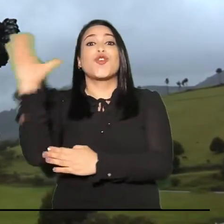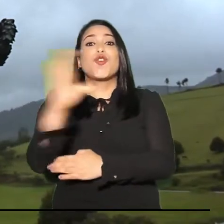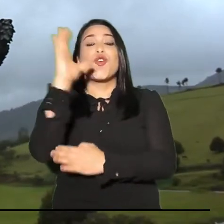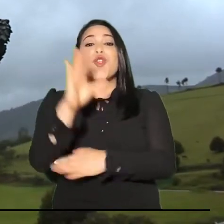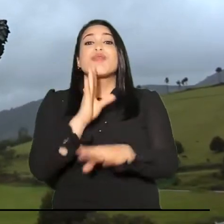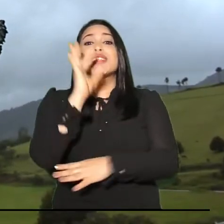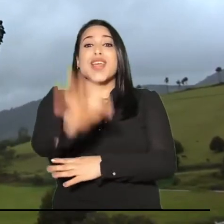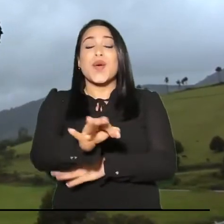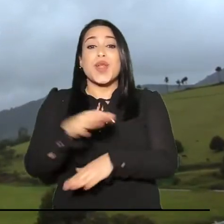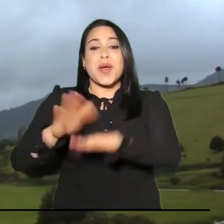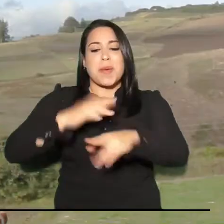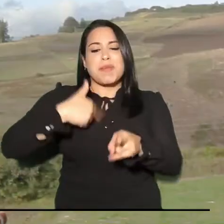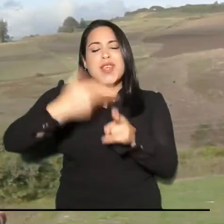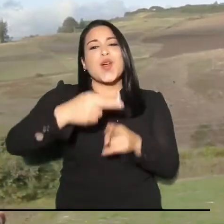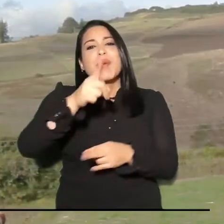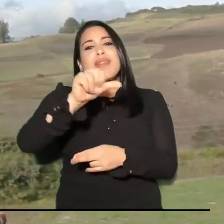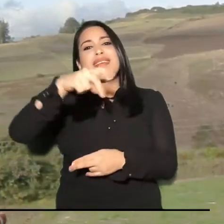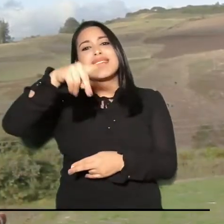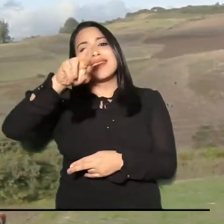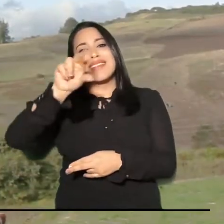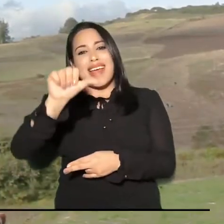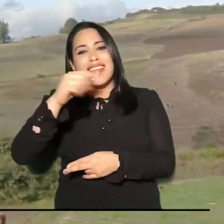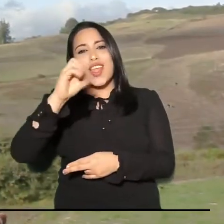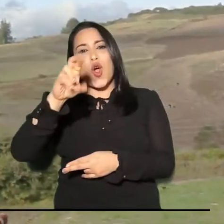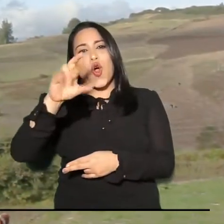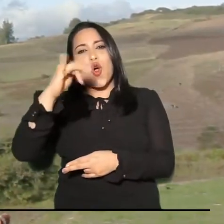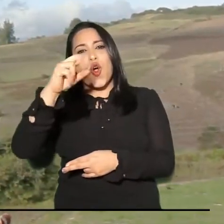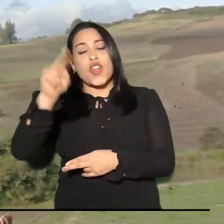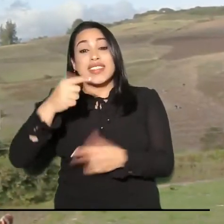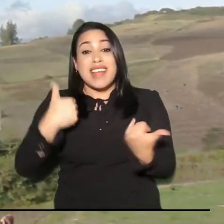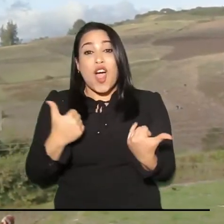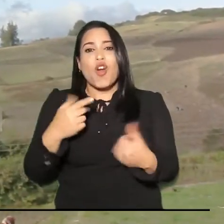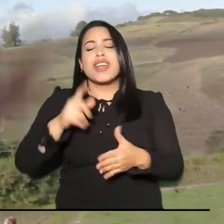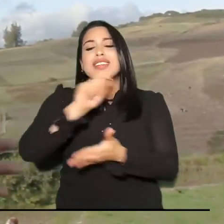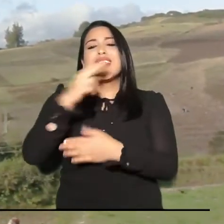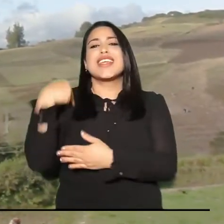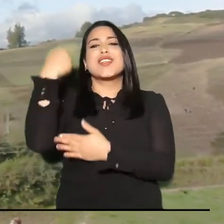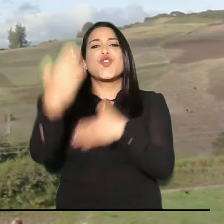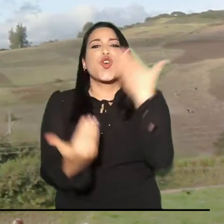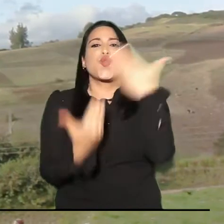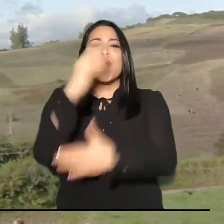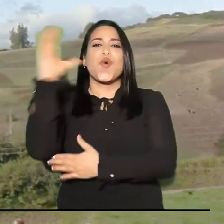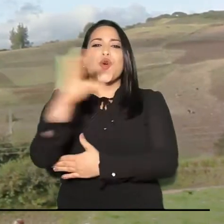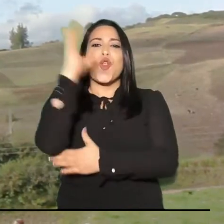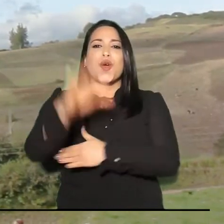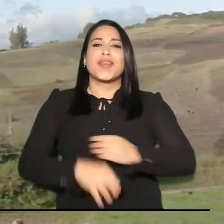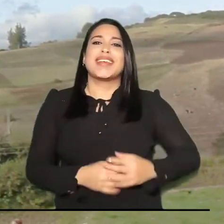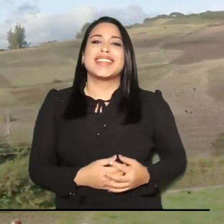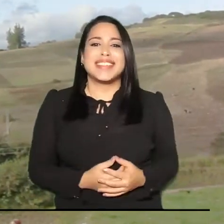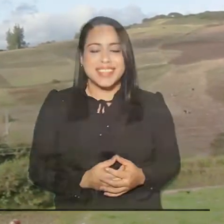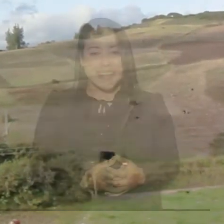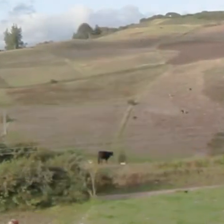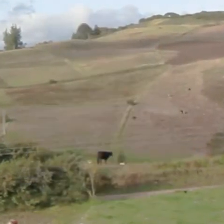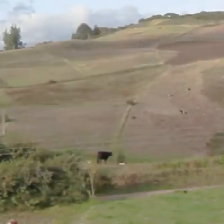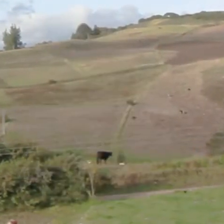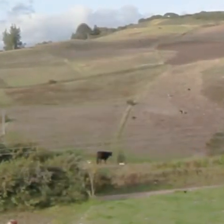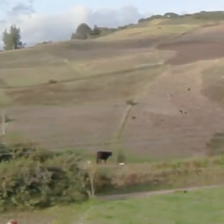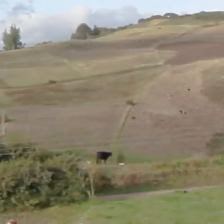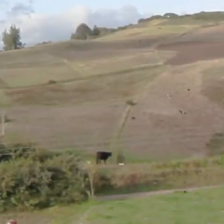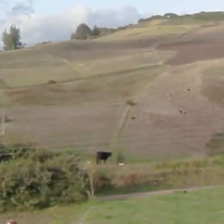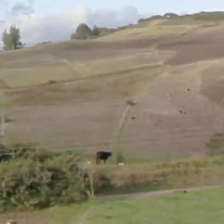los nuevos rumbos de nuestro país. Mi nombre es Sandra Ortiz. Y creo que es la hora de escribir la nueva historia de Colombia.